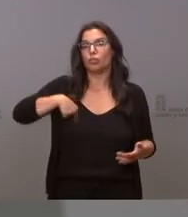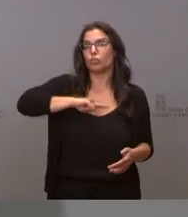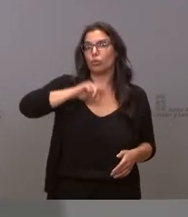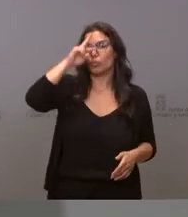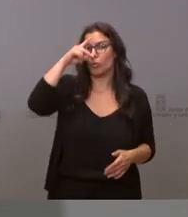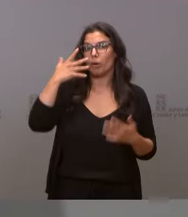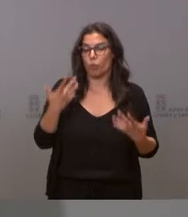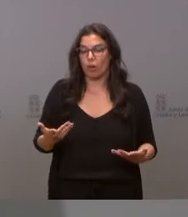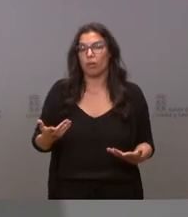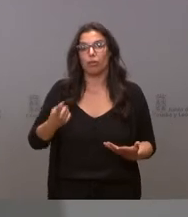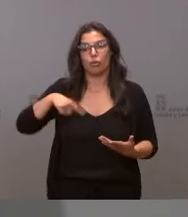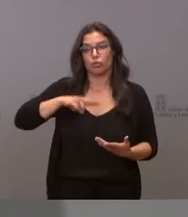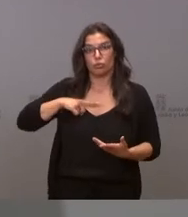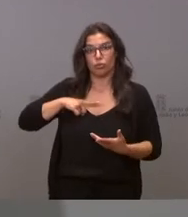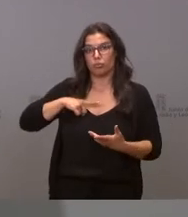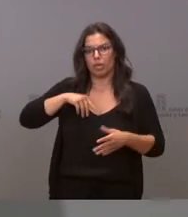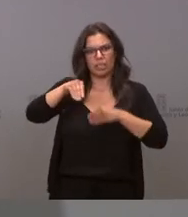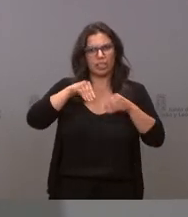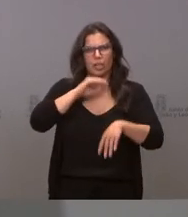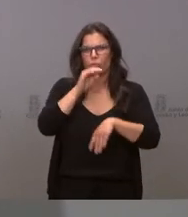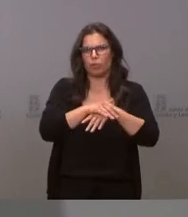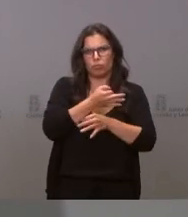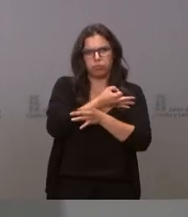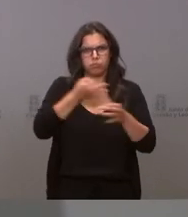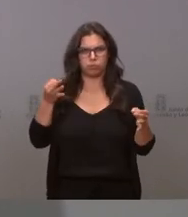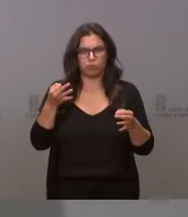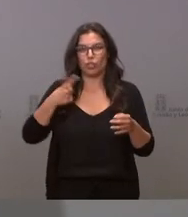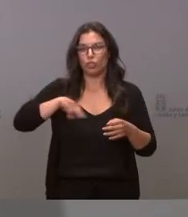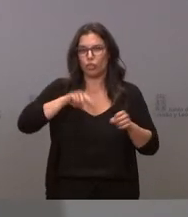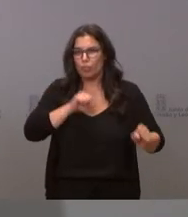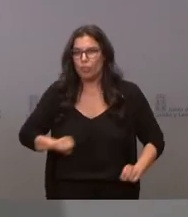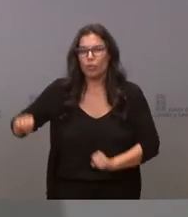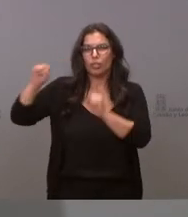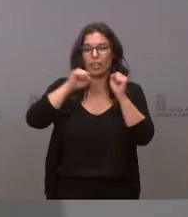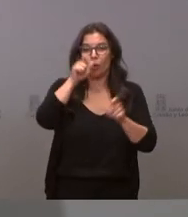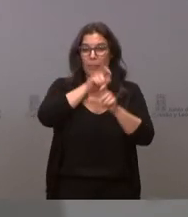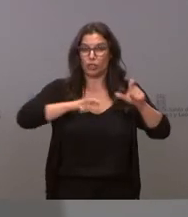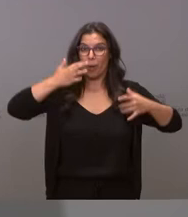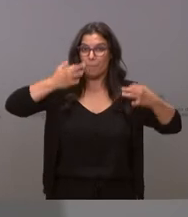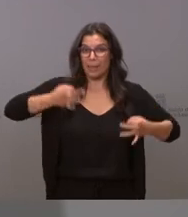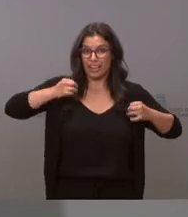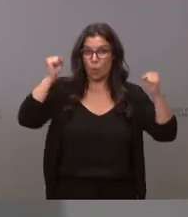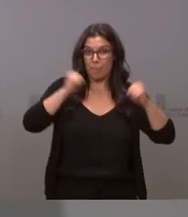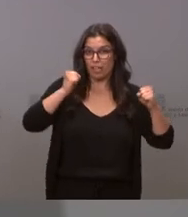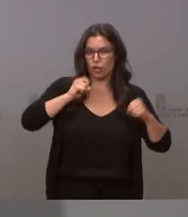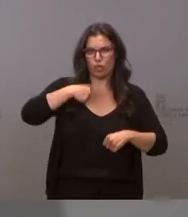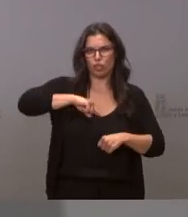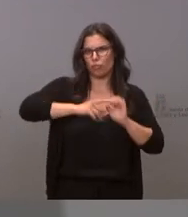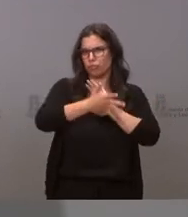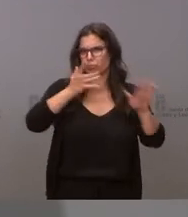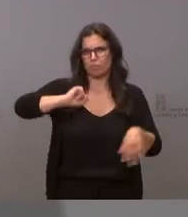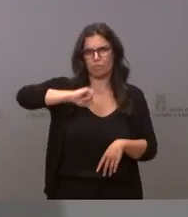la estrategia de manera muy eficaz hemos inmunizado antes que nadie a la población de riesgo la población de riesgo por encima de 50 años